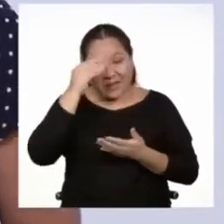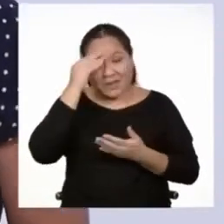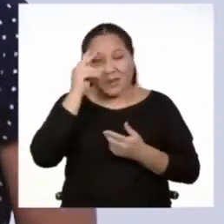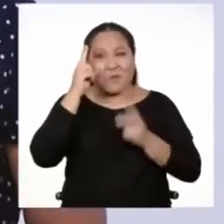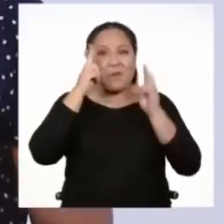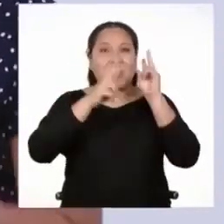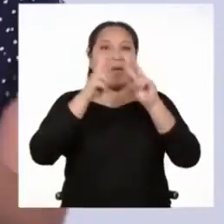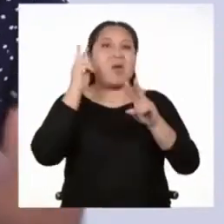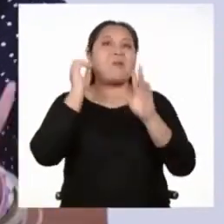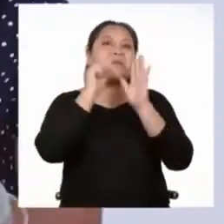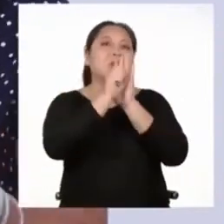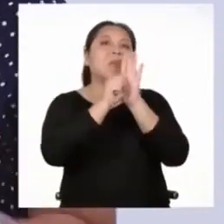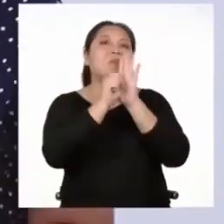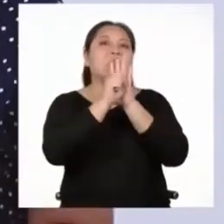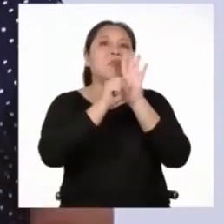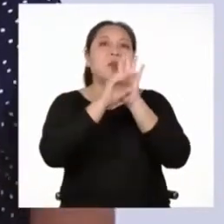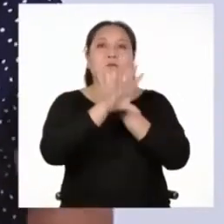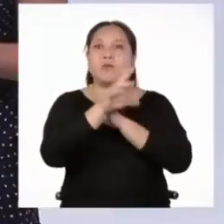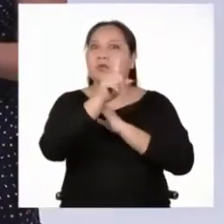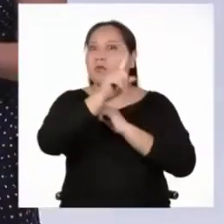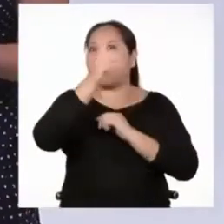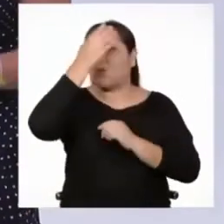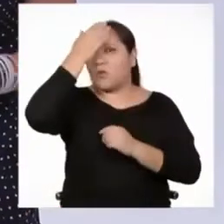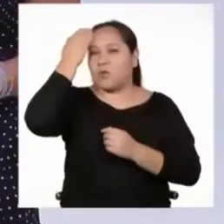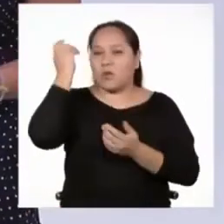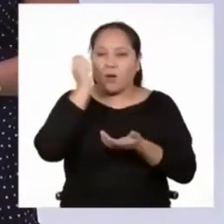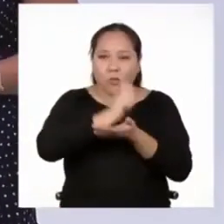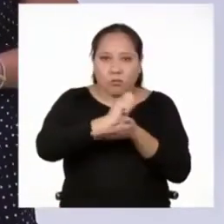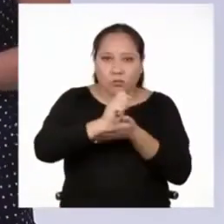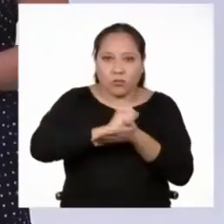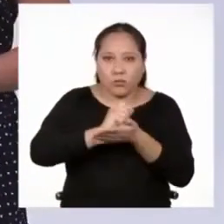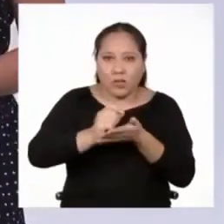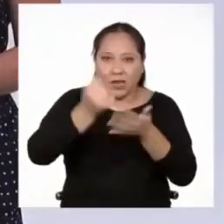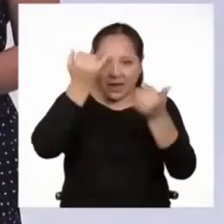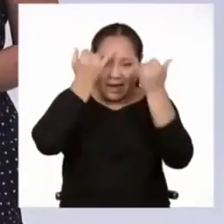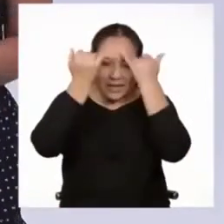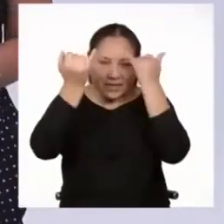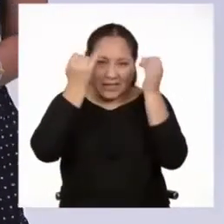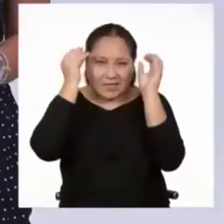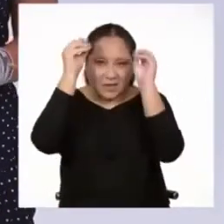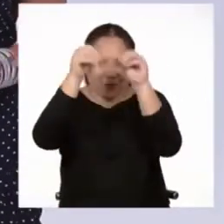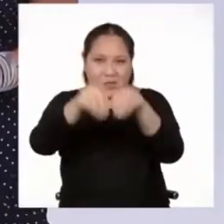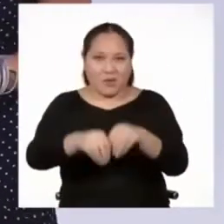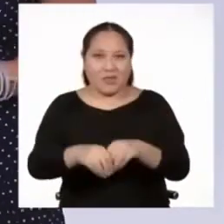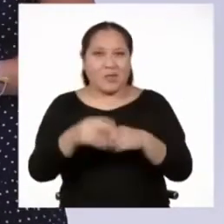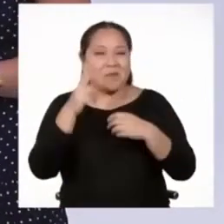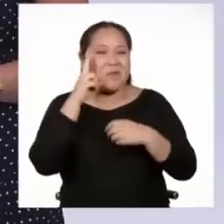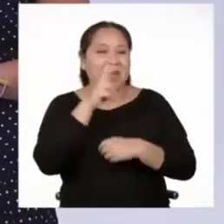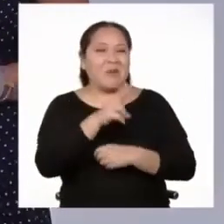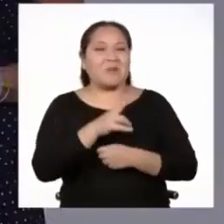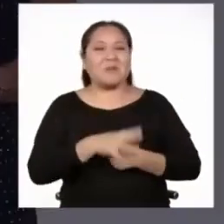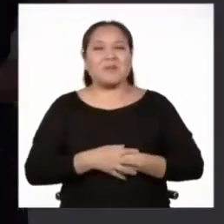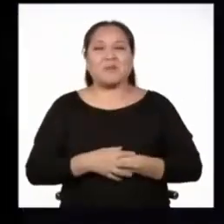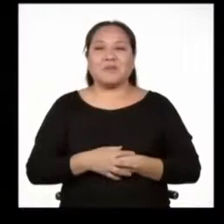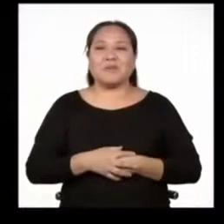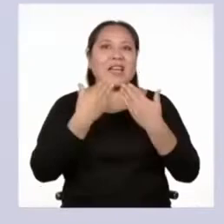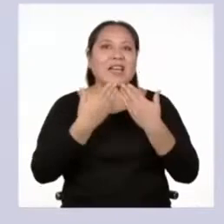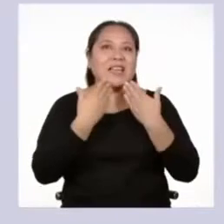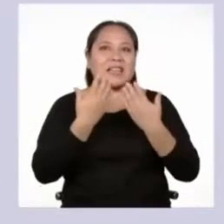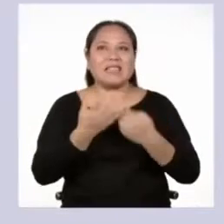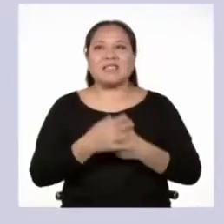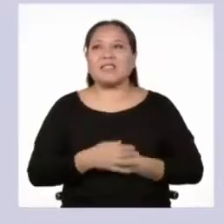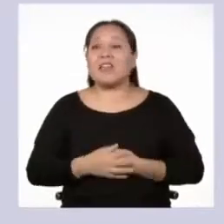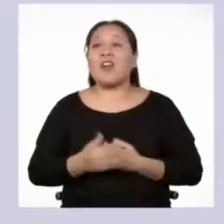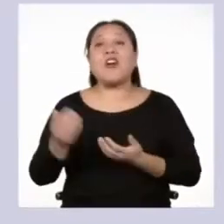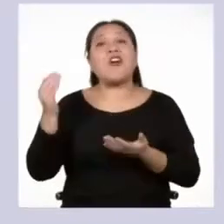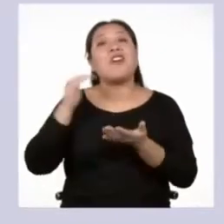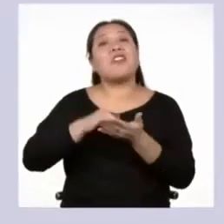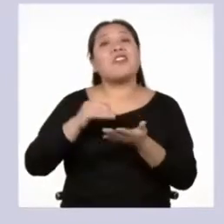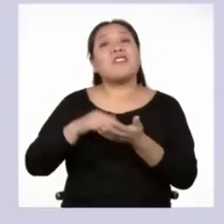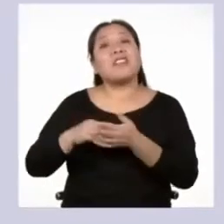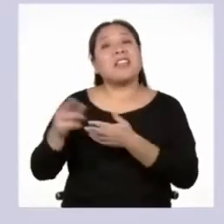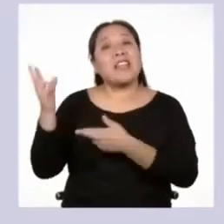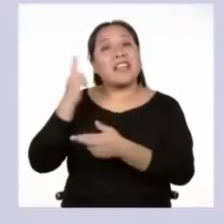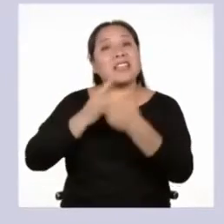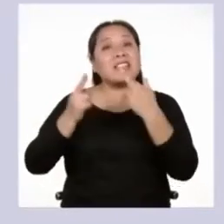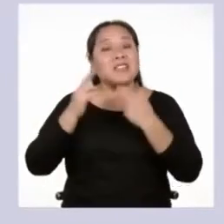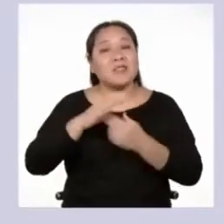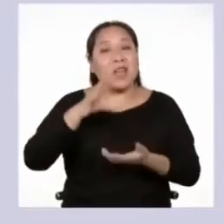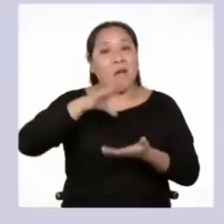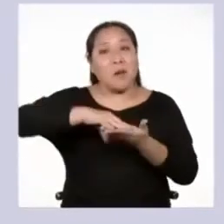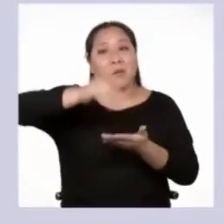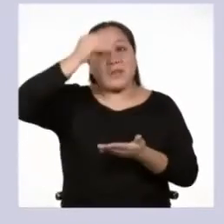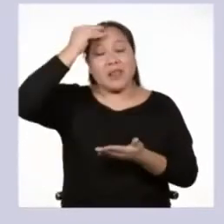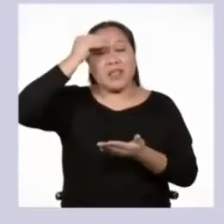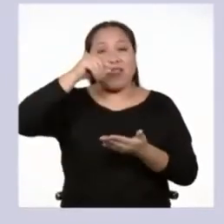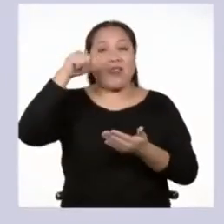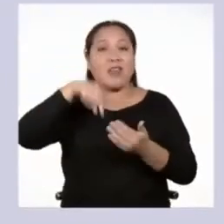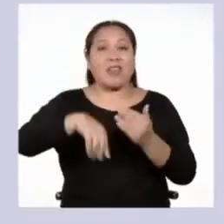veamos el siguiente video y eso sí, no te olvides de tomar nota de las ideas que se exponen en él. Vamos a verlo. Regresamos aquí a Aprendo en Casa y